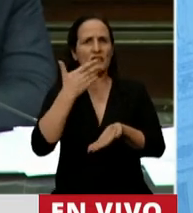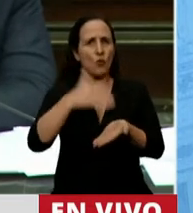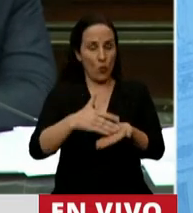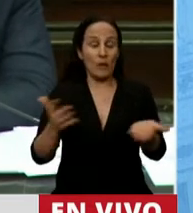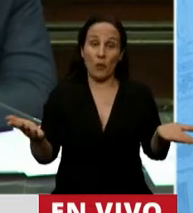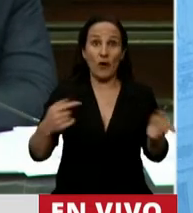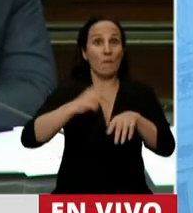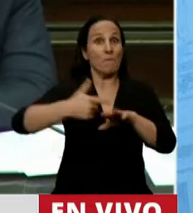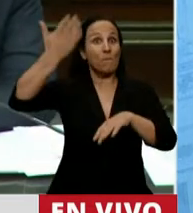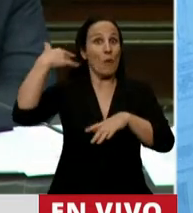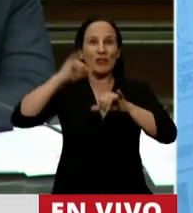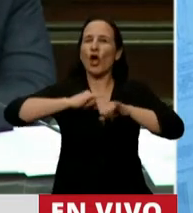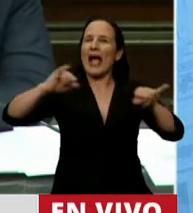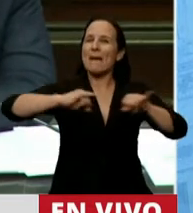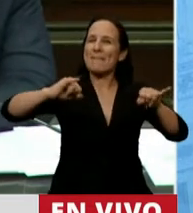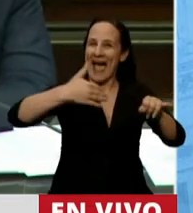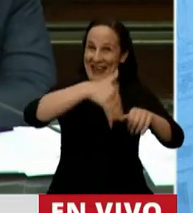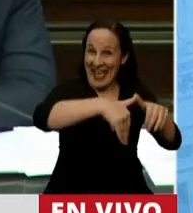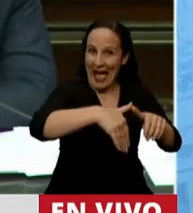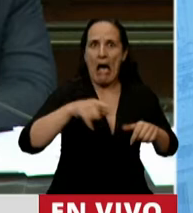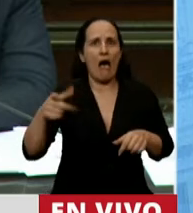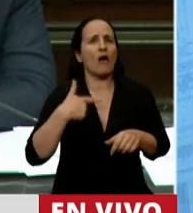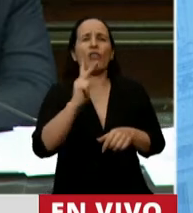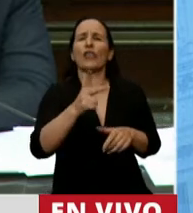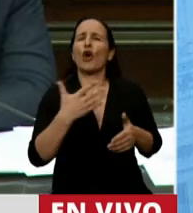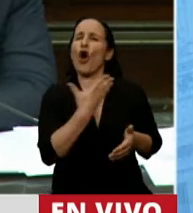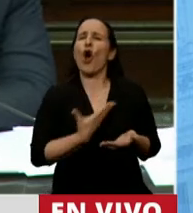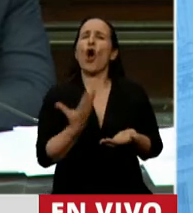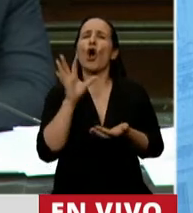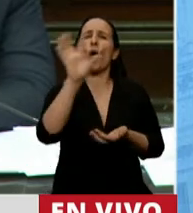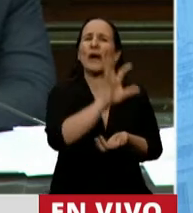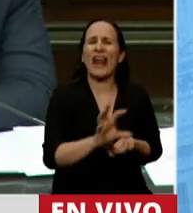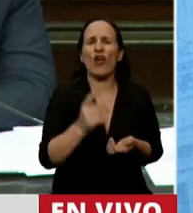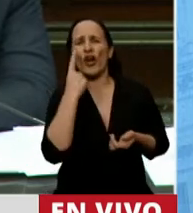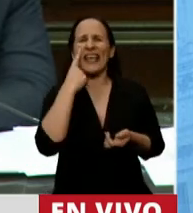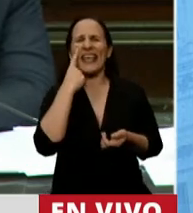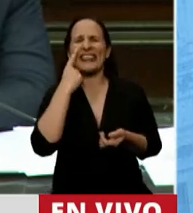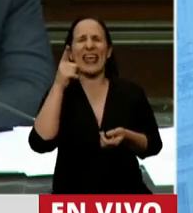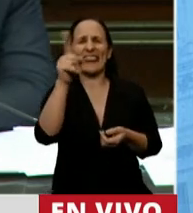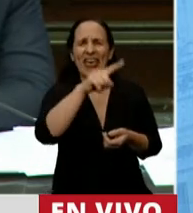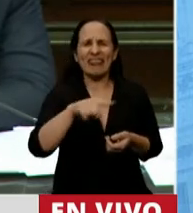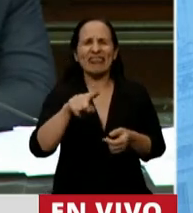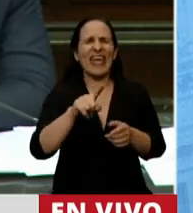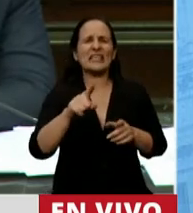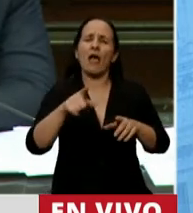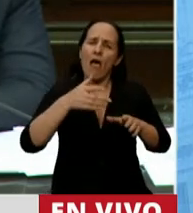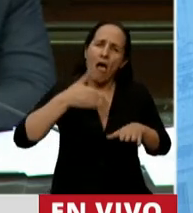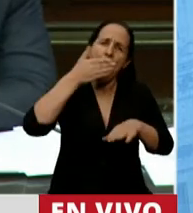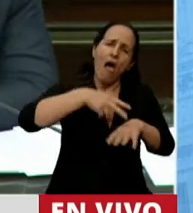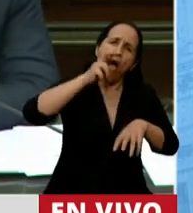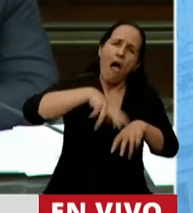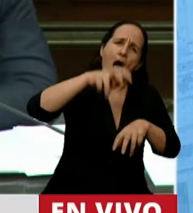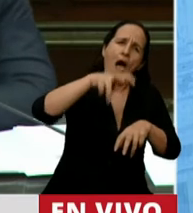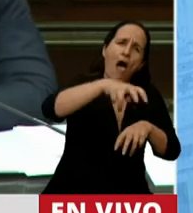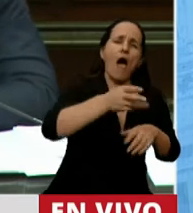campaña nos dijo a todos los argentinos que no querían más gobernadores ni intendentes haciendo kilómetros y peregrinando a Buenos